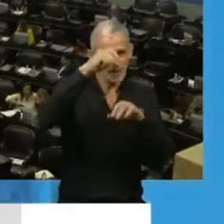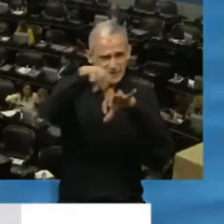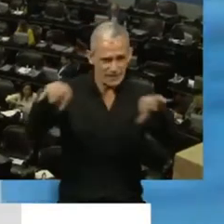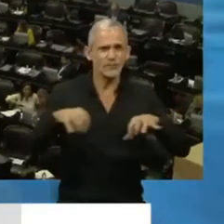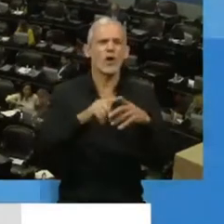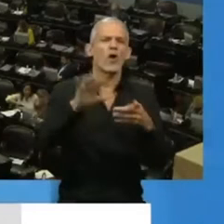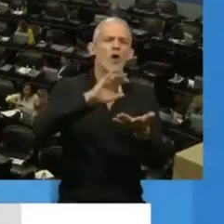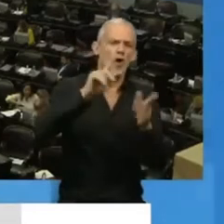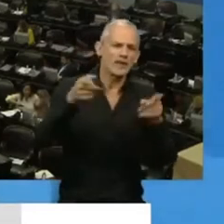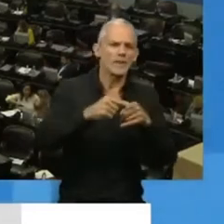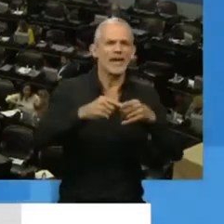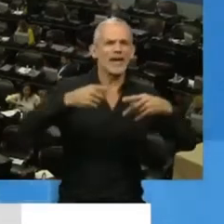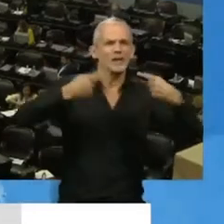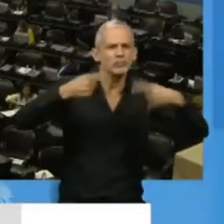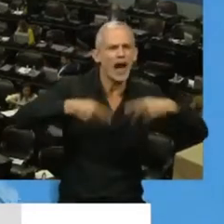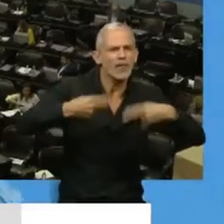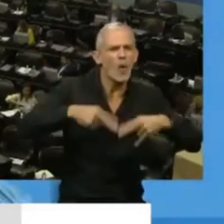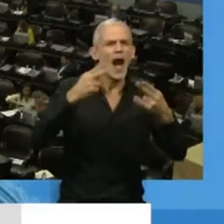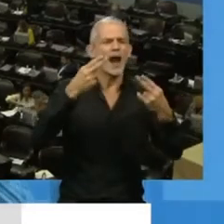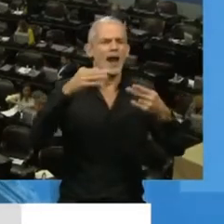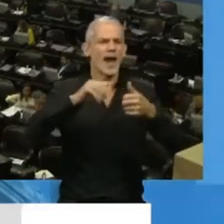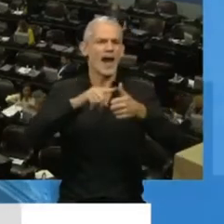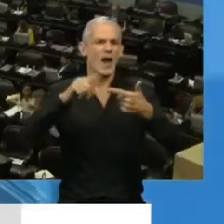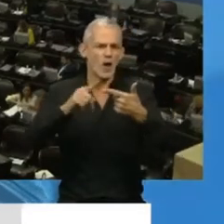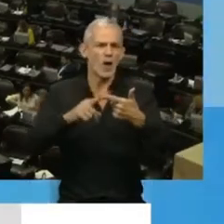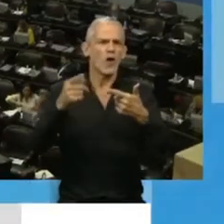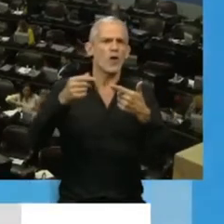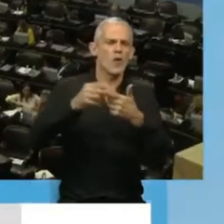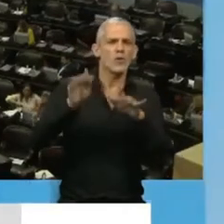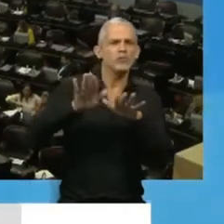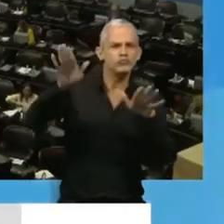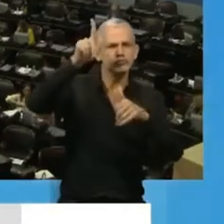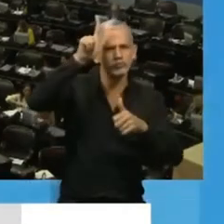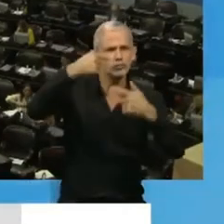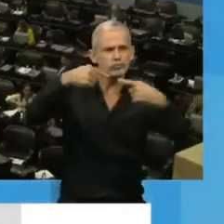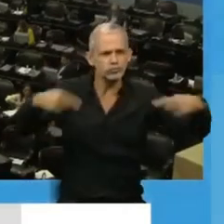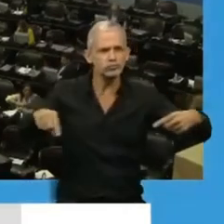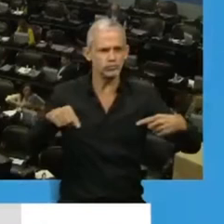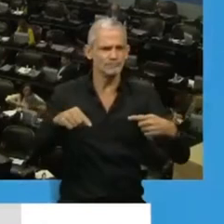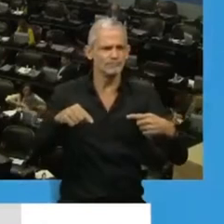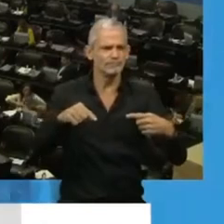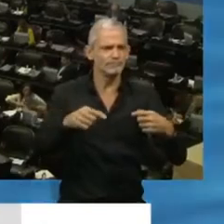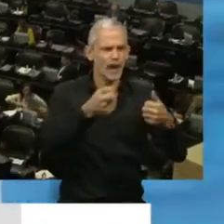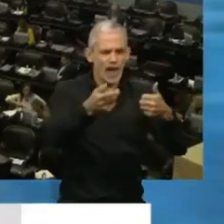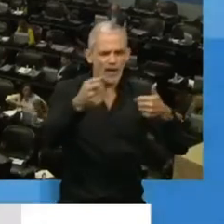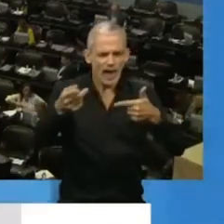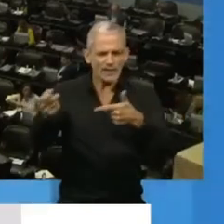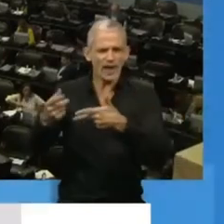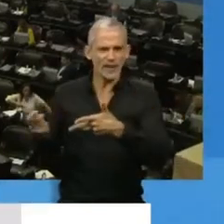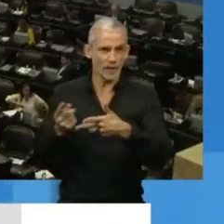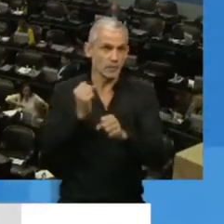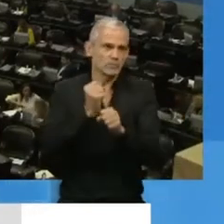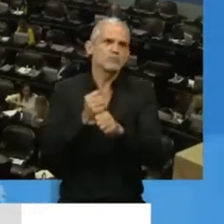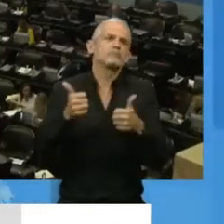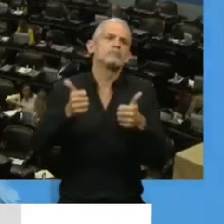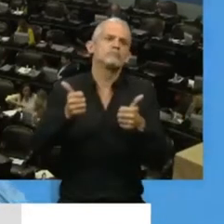actividad migratoria, actividad de donera, las fuerzas de seguridad, fuerzas armadas, todos aquellos que también han hecho un muy buen trabajo